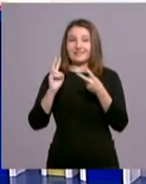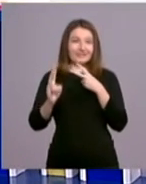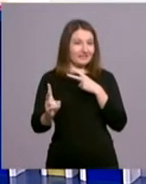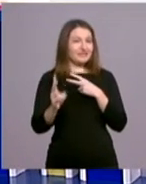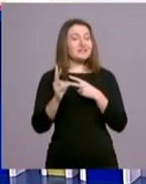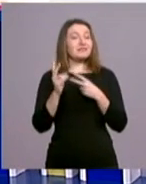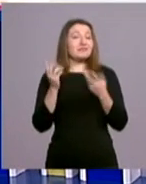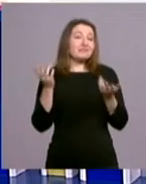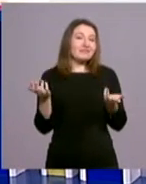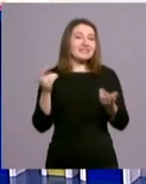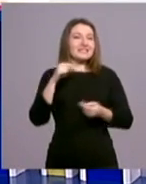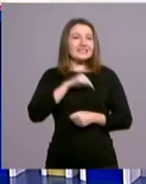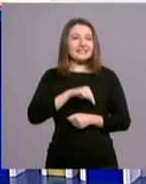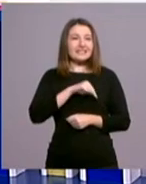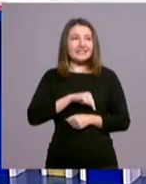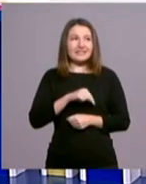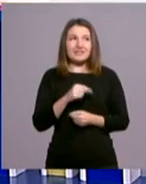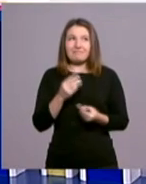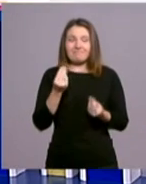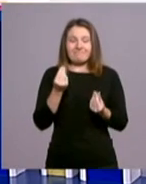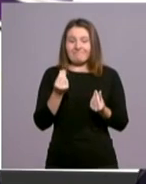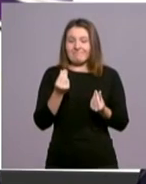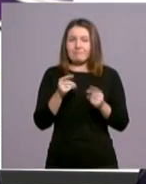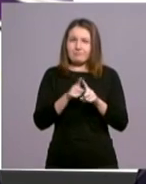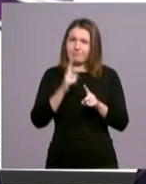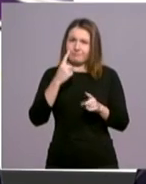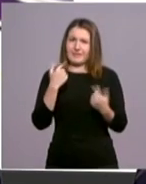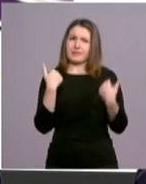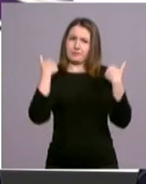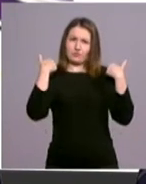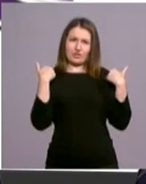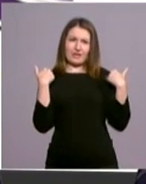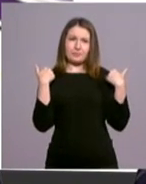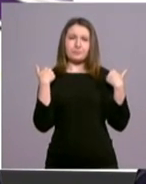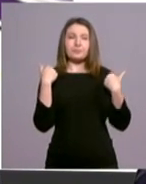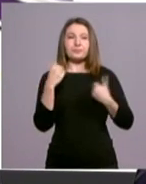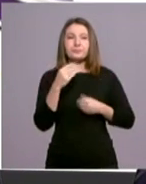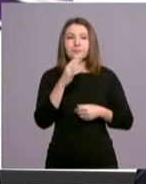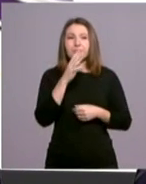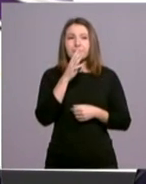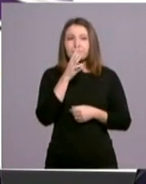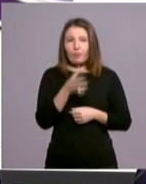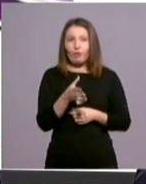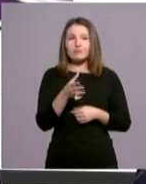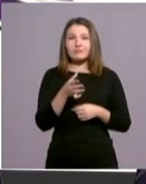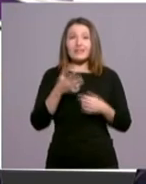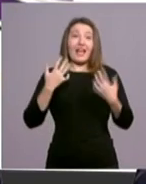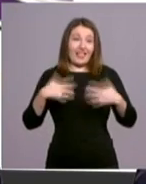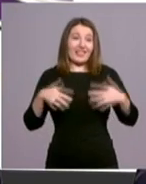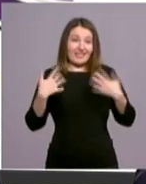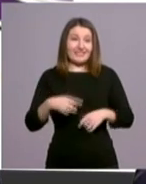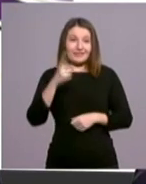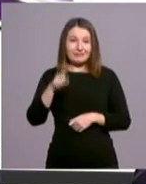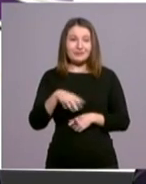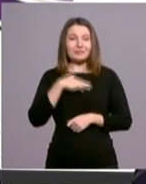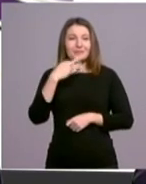lo que se siente es una... Primero es una gran responsabilidad. No hay una alegría de poder realizar